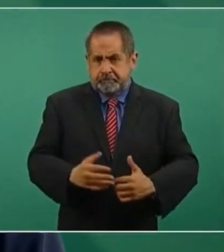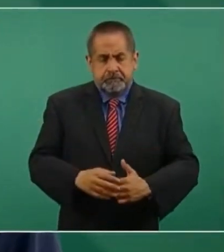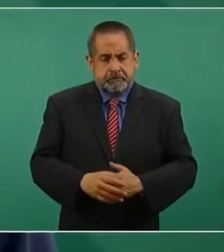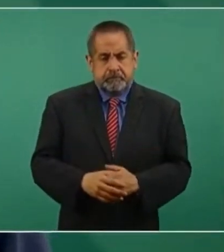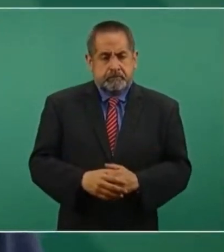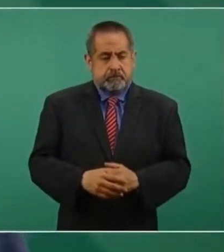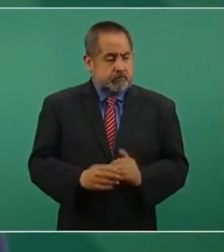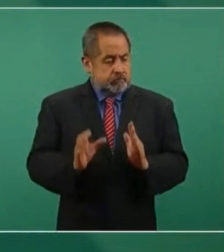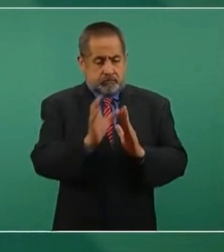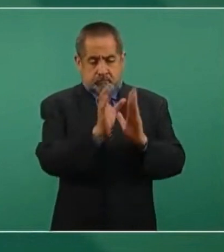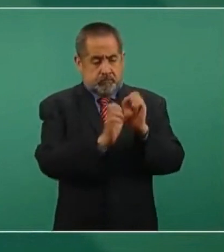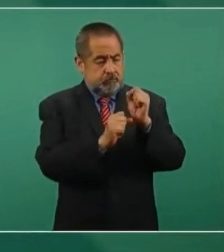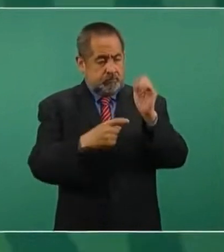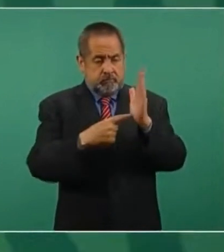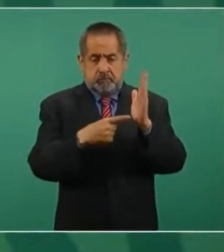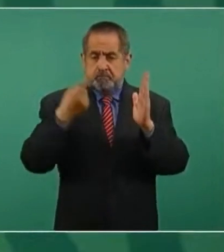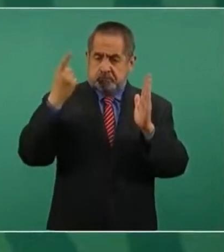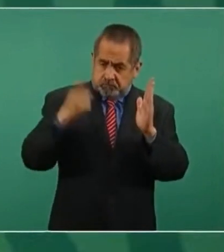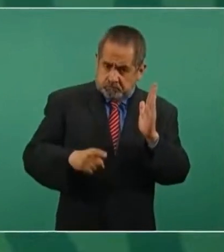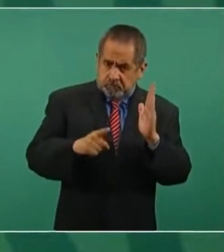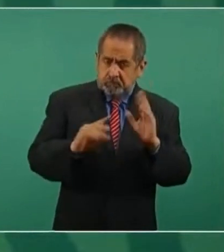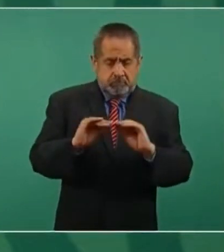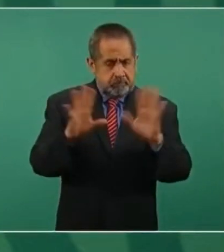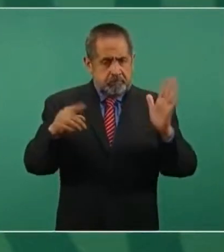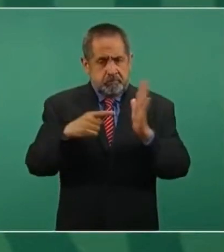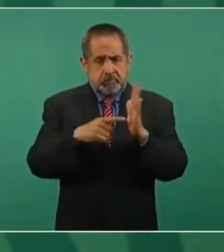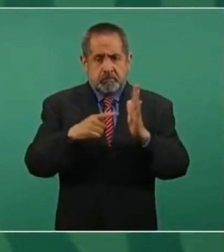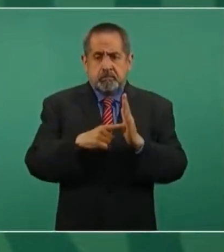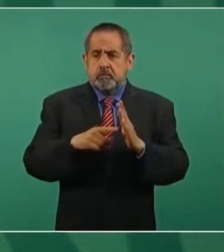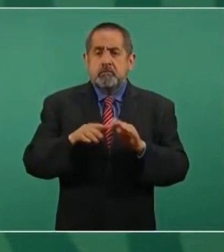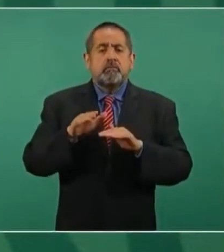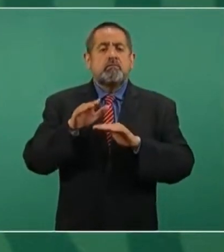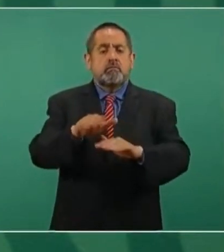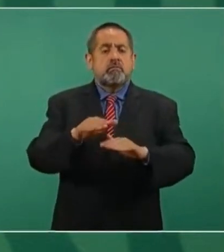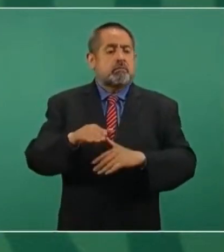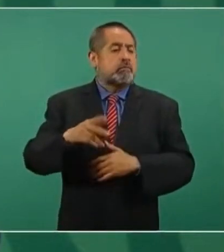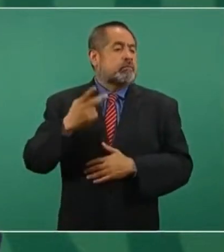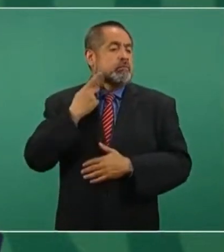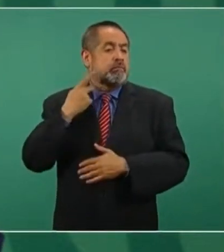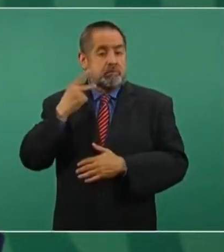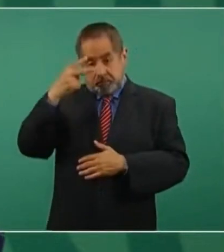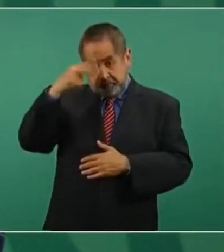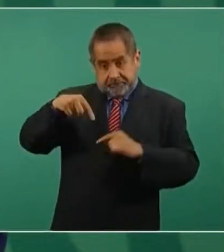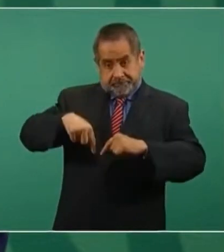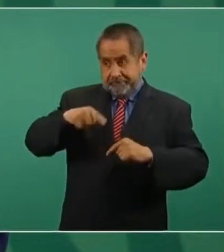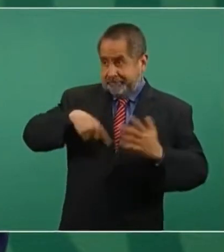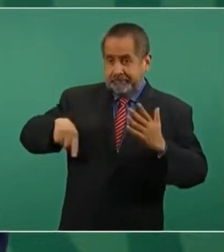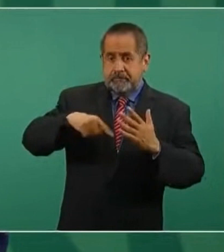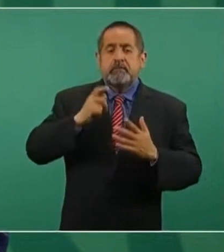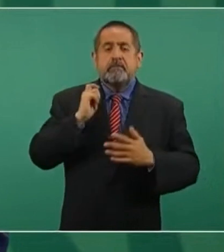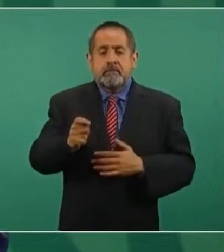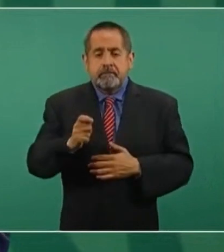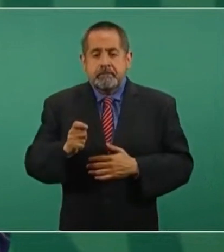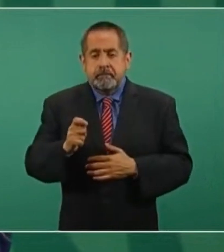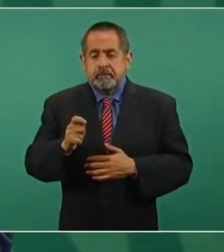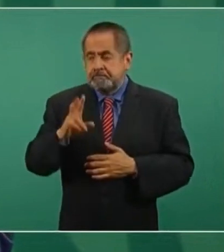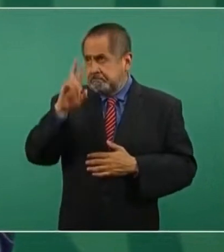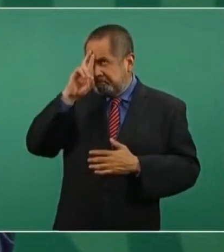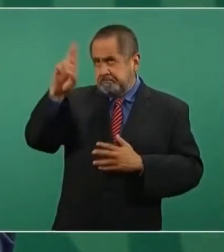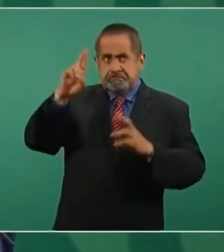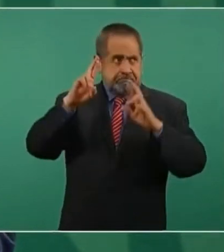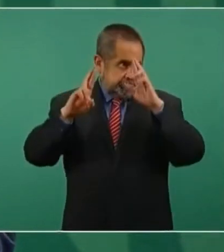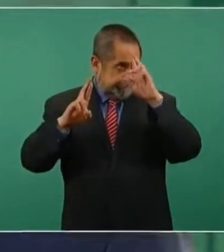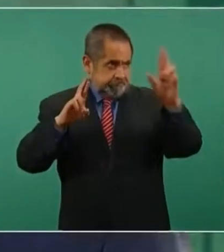La Constitución establece que la política exterior de México debe regirse por los